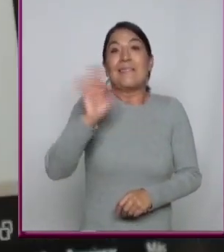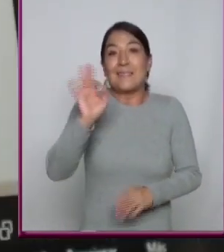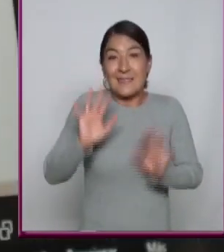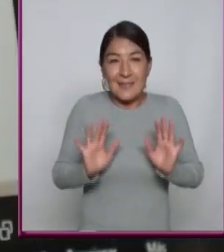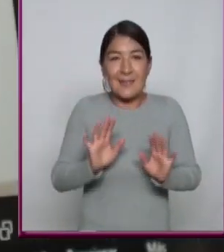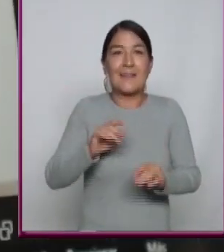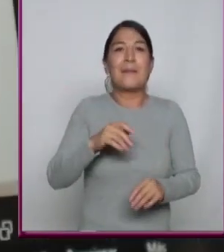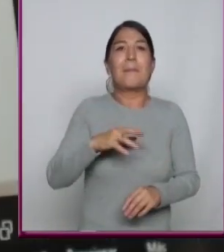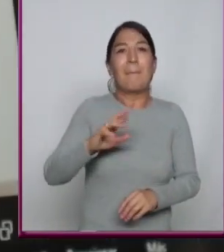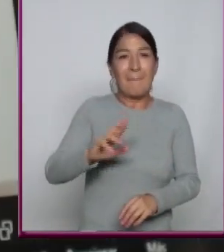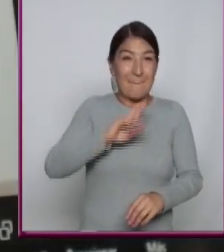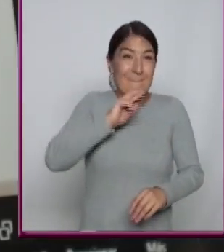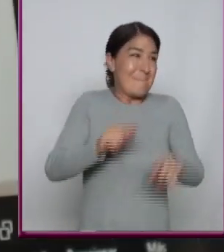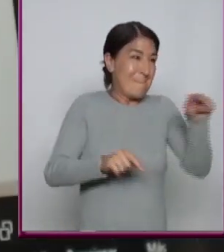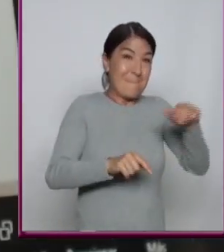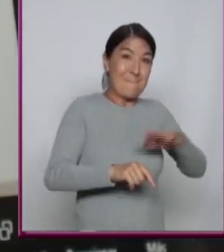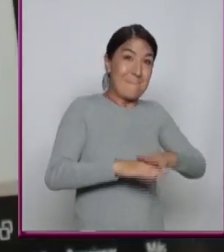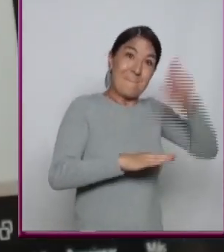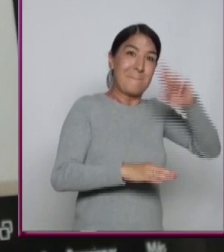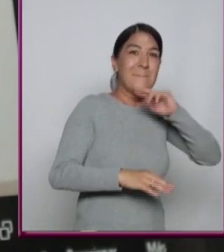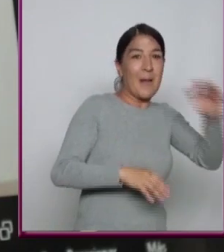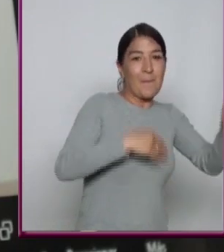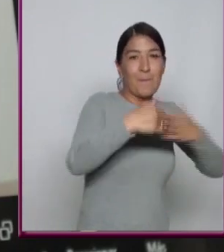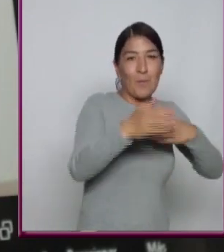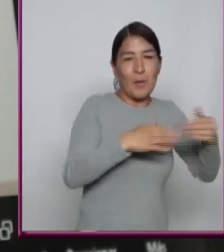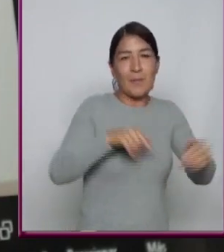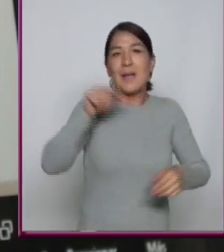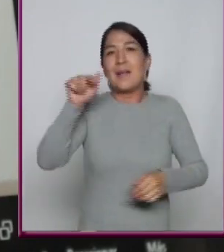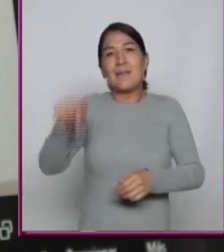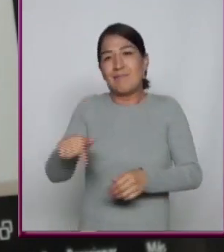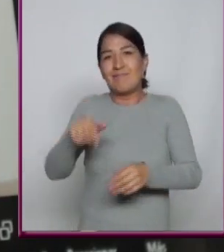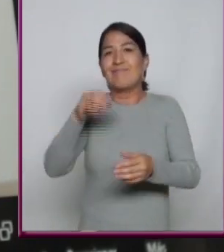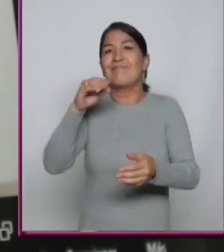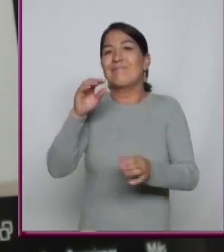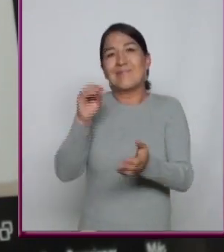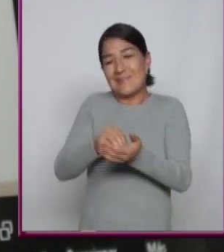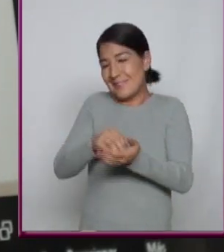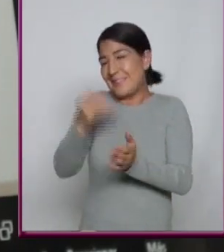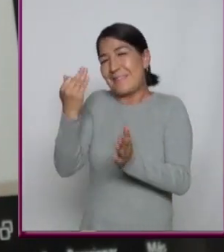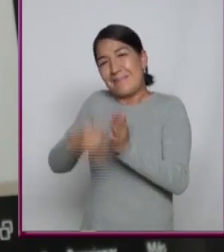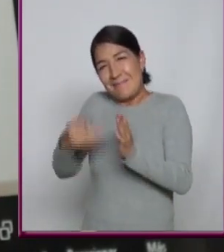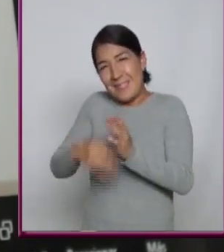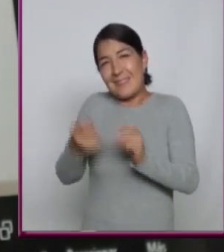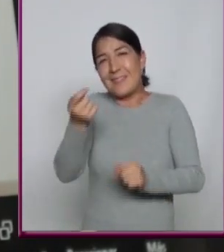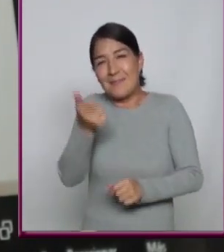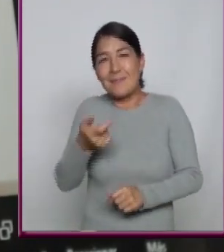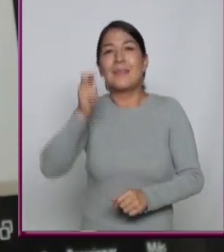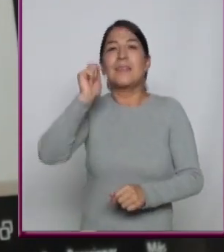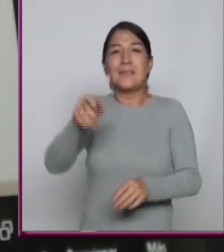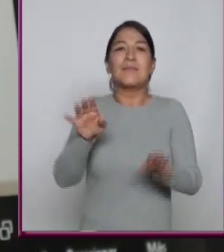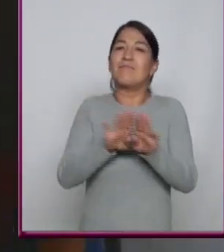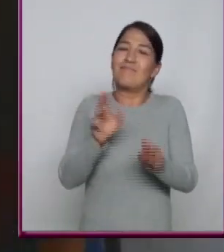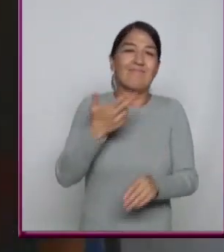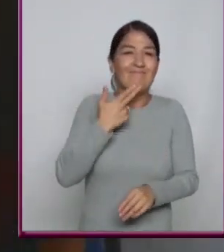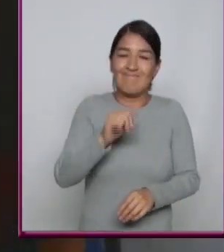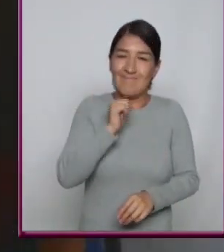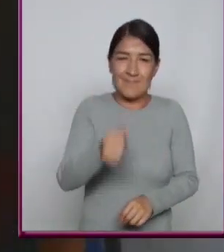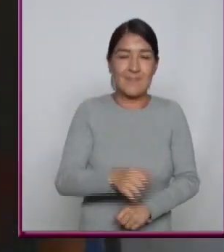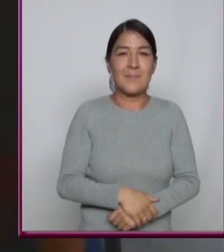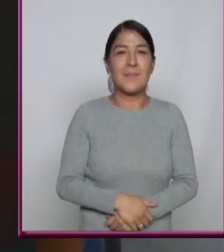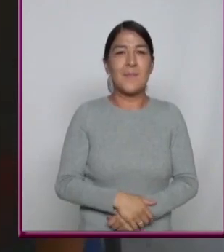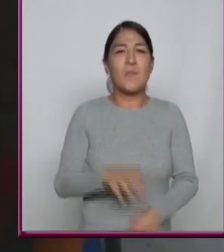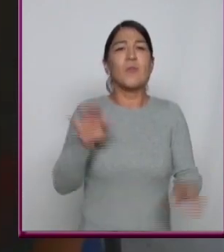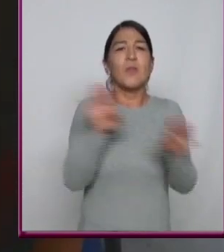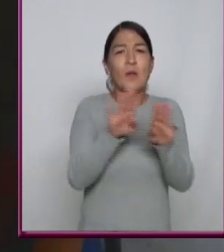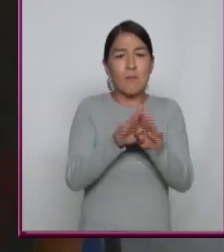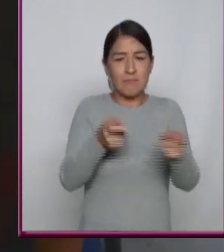mejores Formatos Más modernos Todavía no se han ganado Ese terreno Y no se utilizan ¿Hay alguna manera